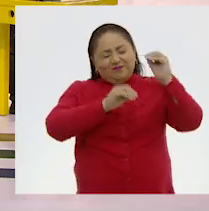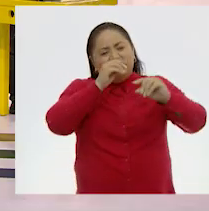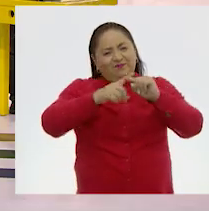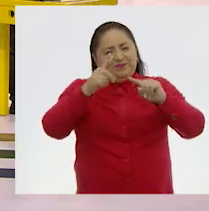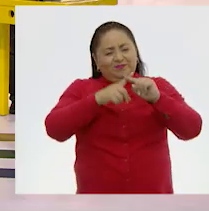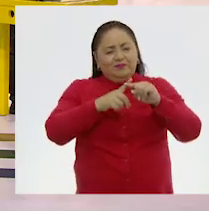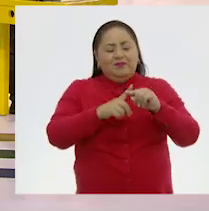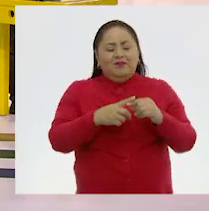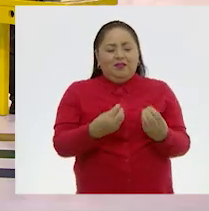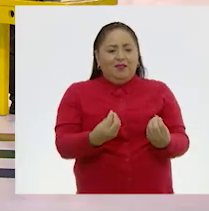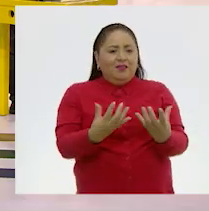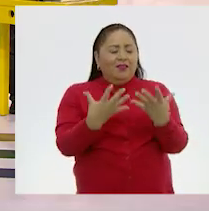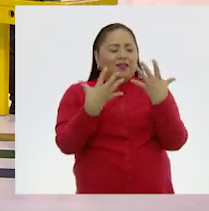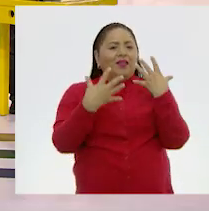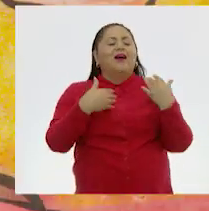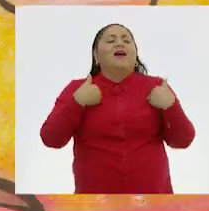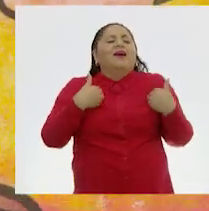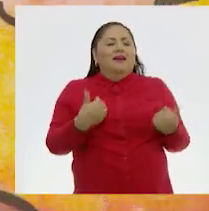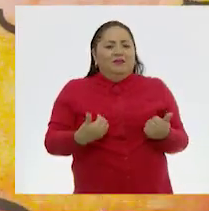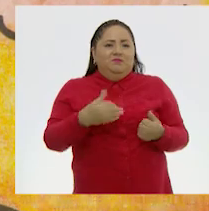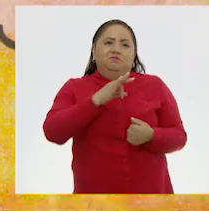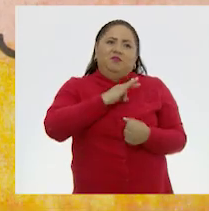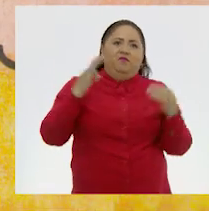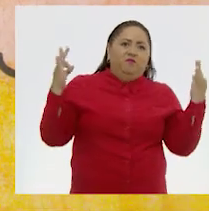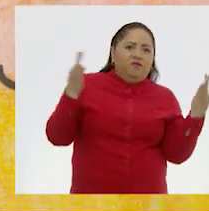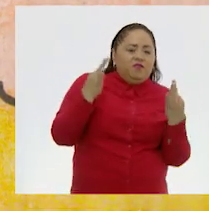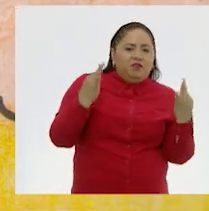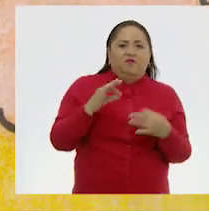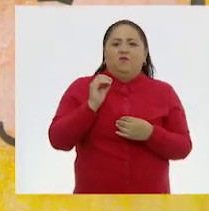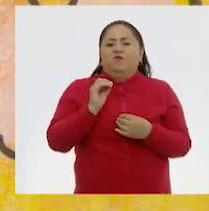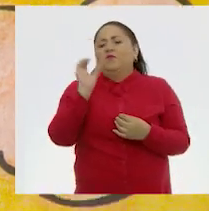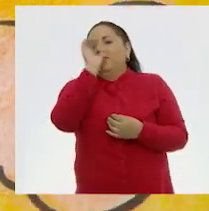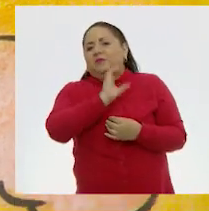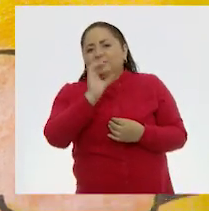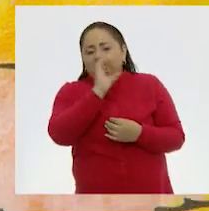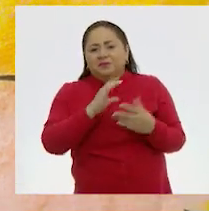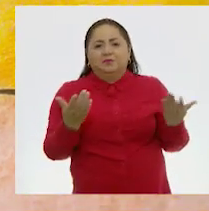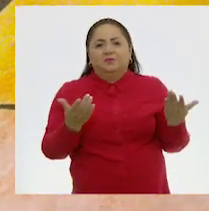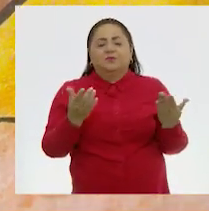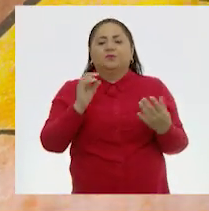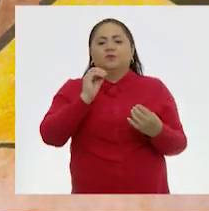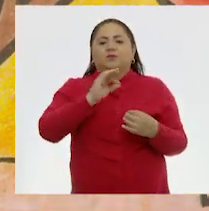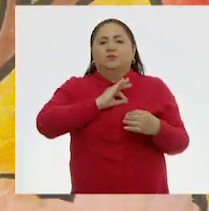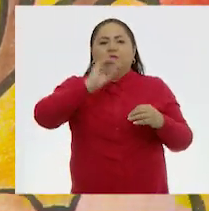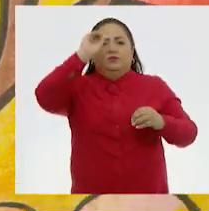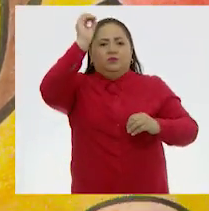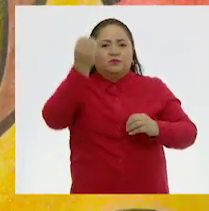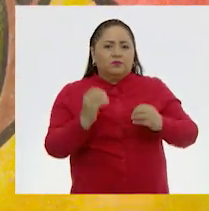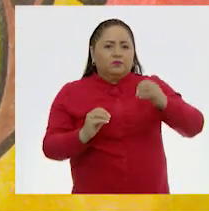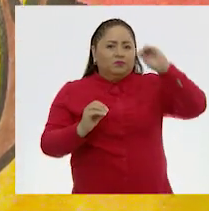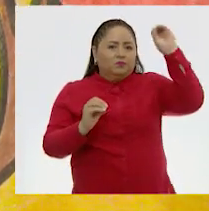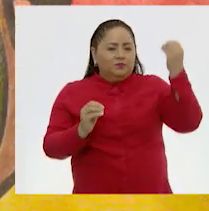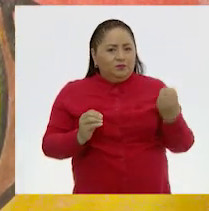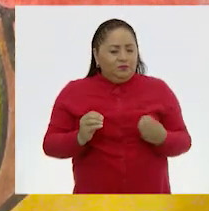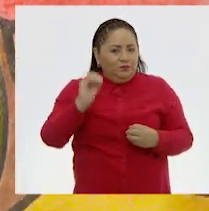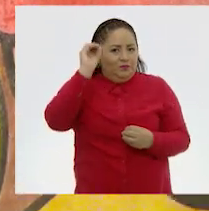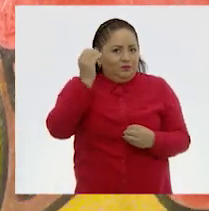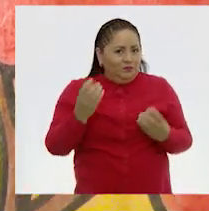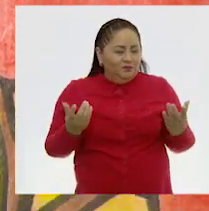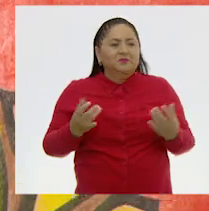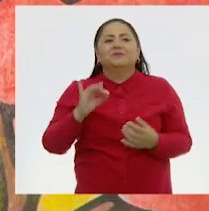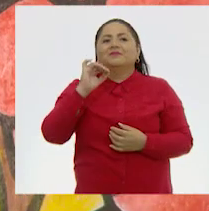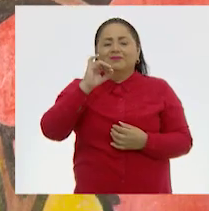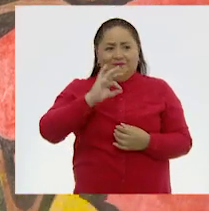colores cálidos, ya empezamos a entender que puede ser, no sé. También se puede ver otoñal. Ah, claro,